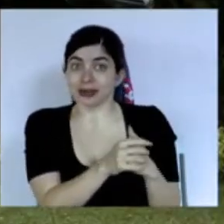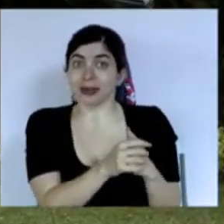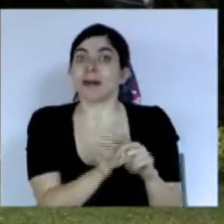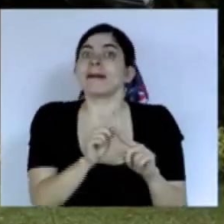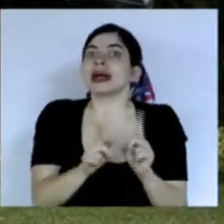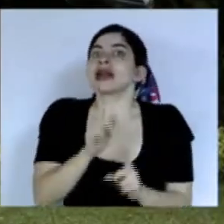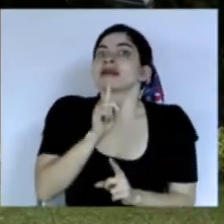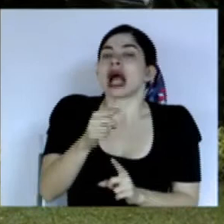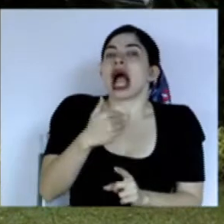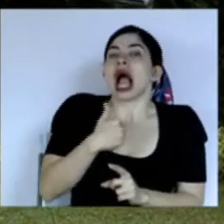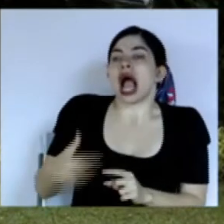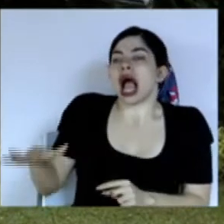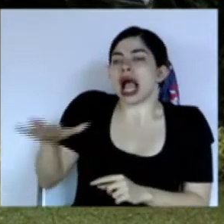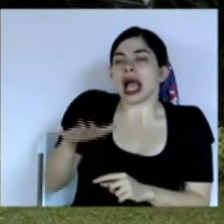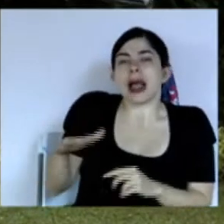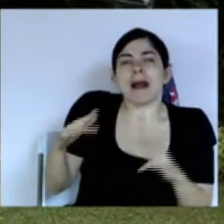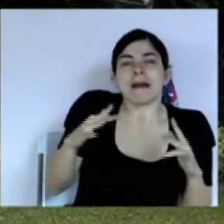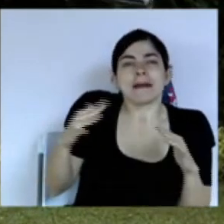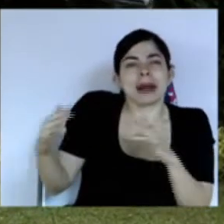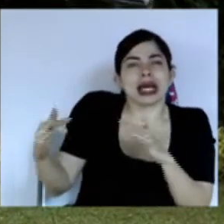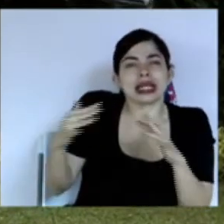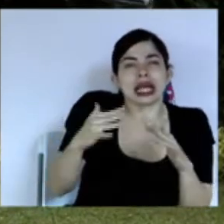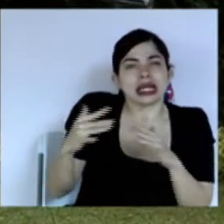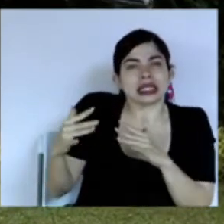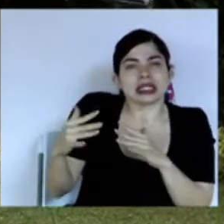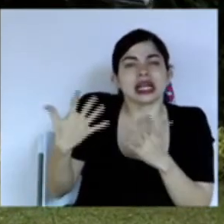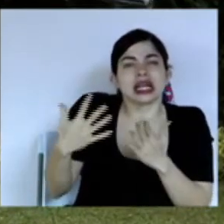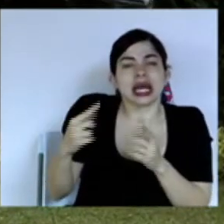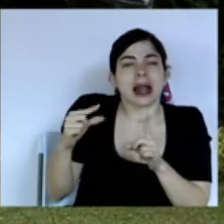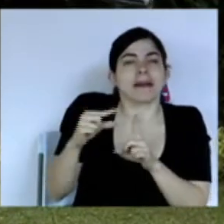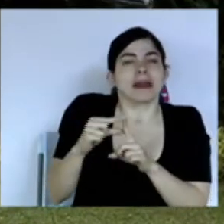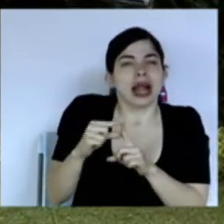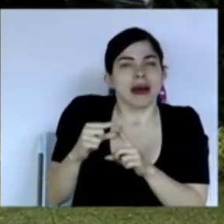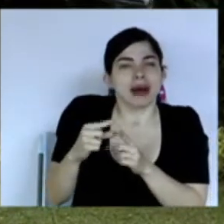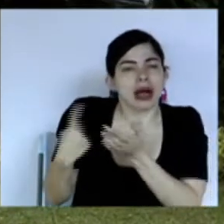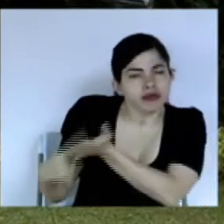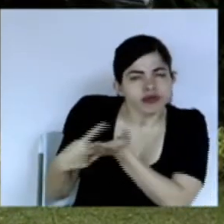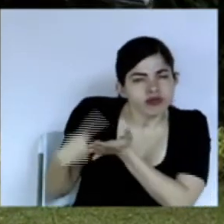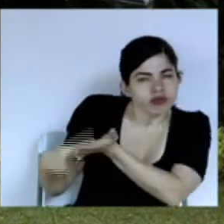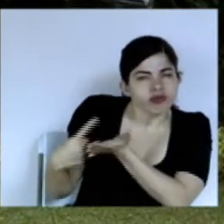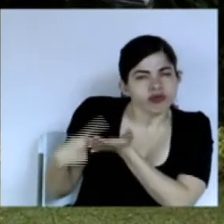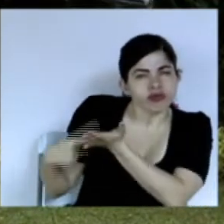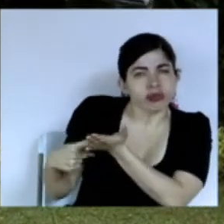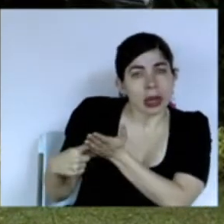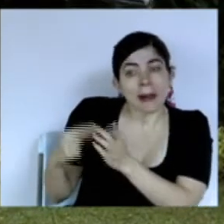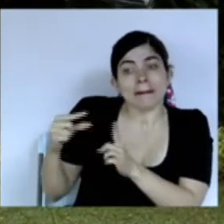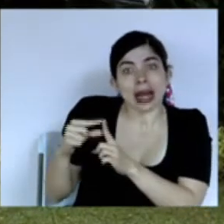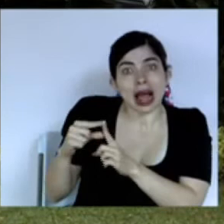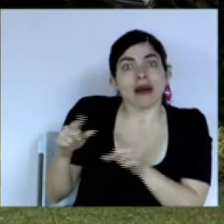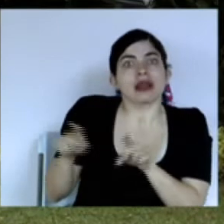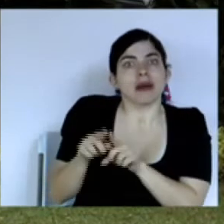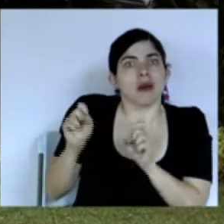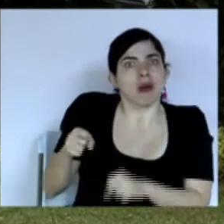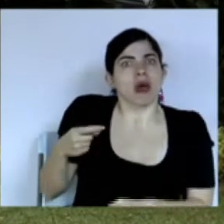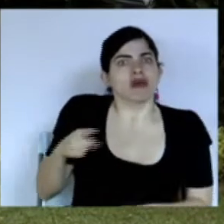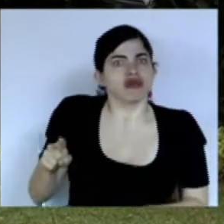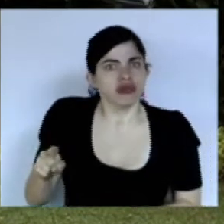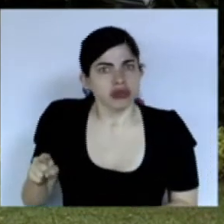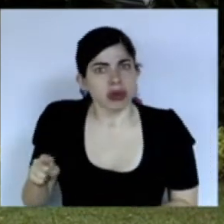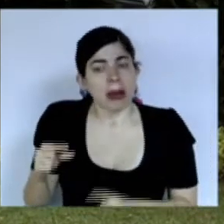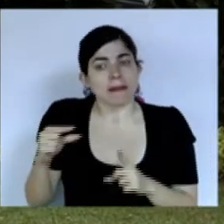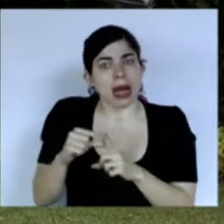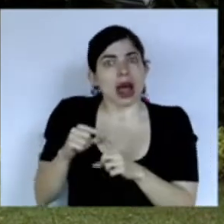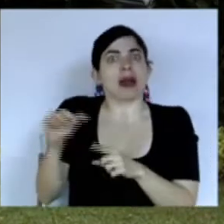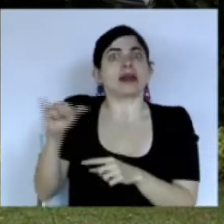ciertamente hay un campo de batalla también en la palabra la palabra también hiere y la palabra